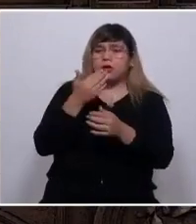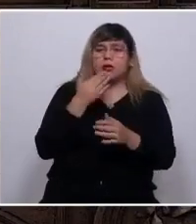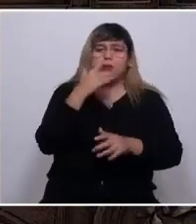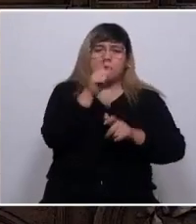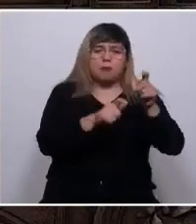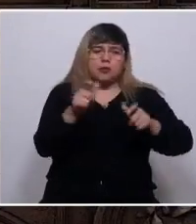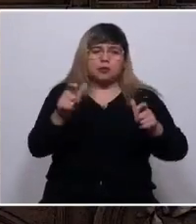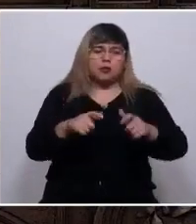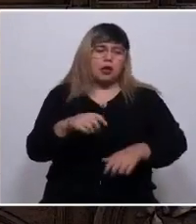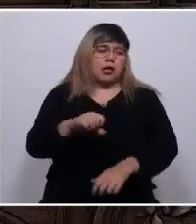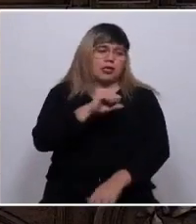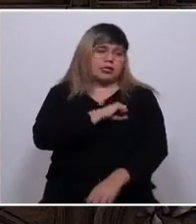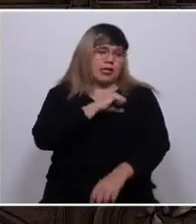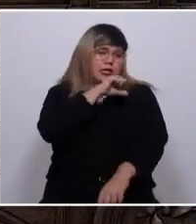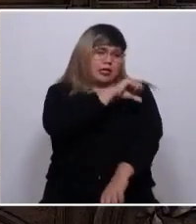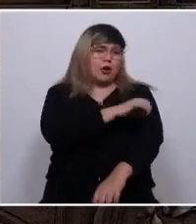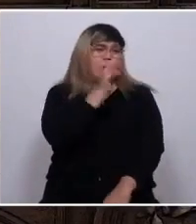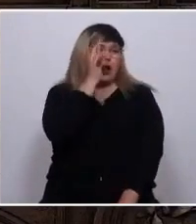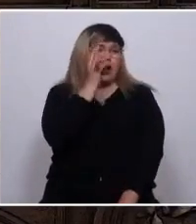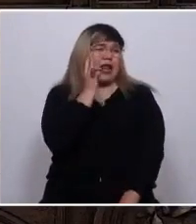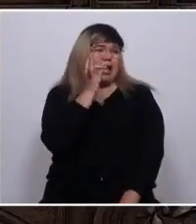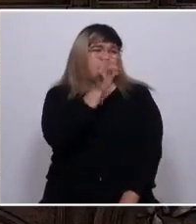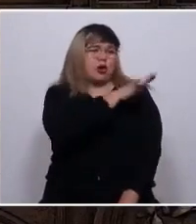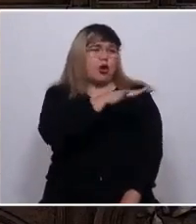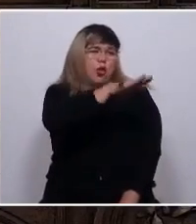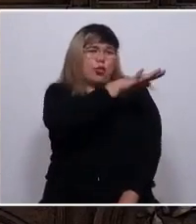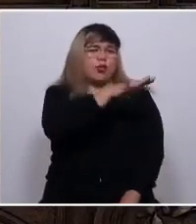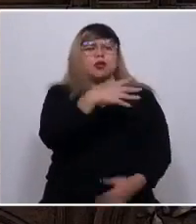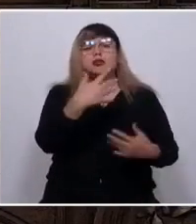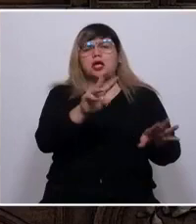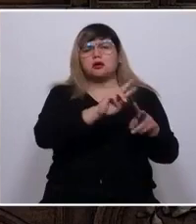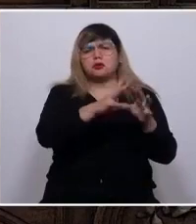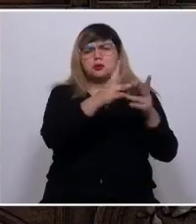centro de Santiago o las Condes, esto ya se habría solucionado hace mucho tiempo.